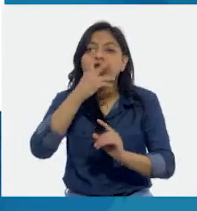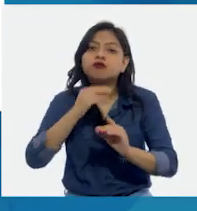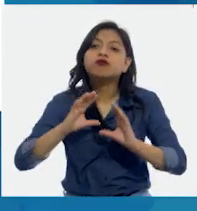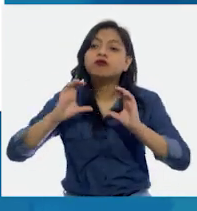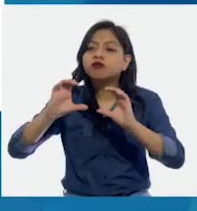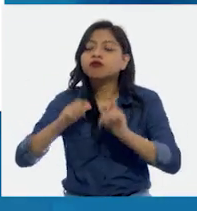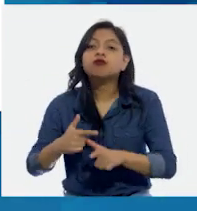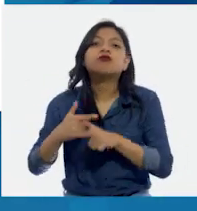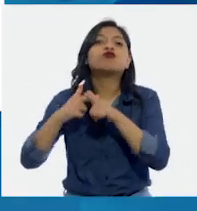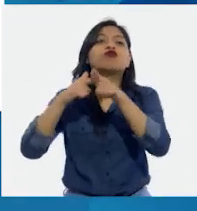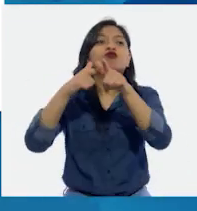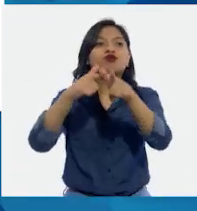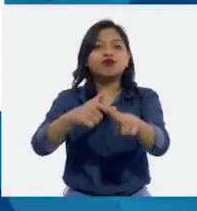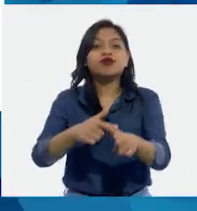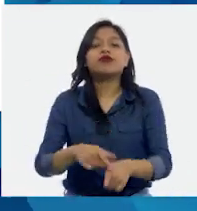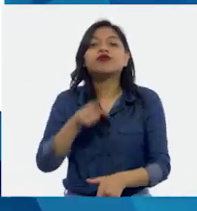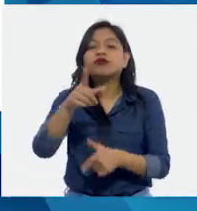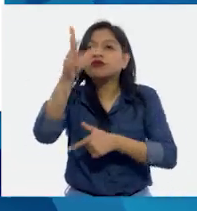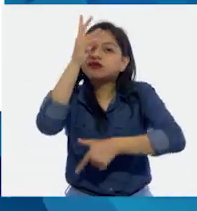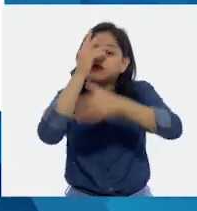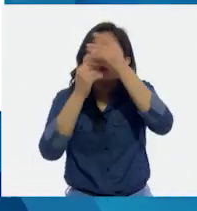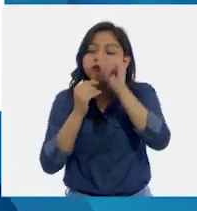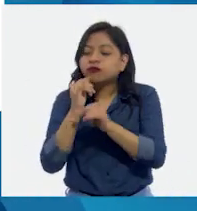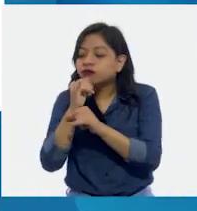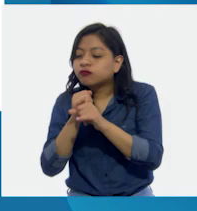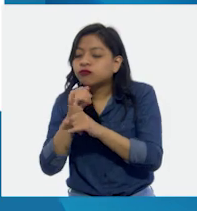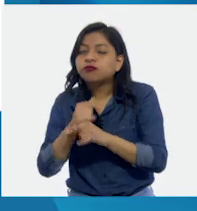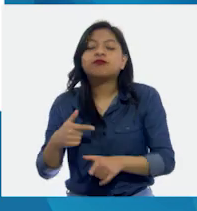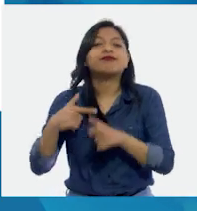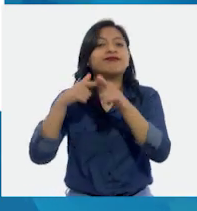sobrevivir y sigamos aprendiendo de ella.